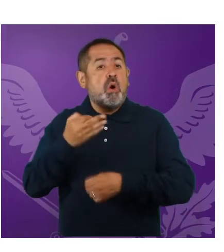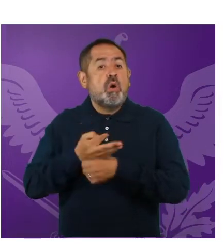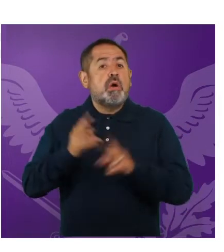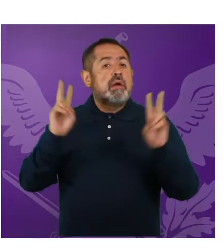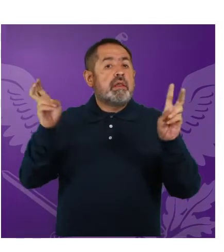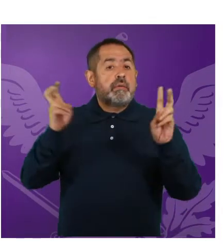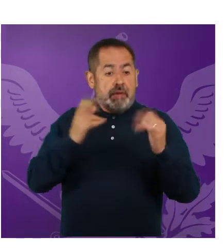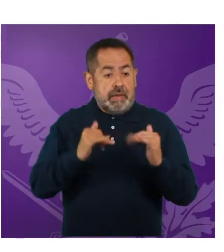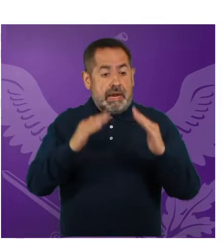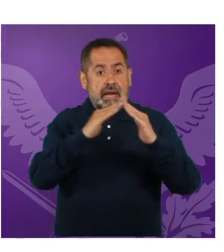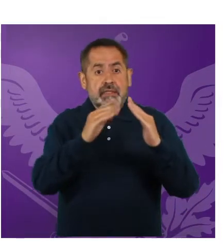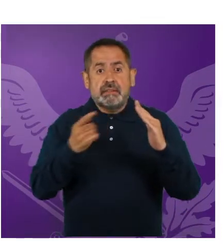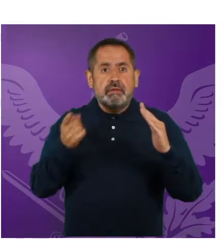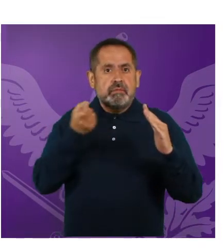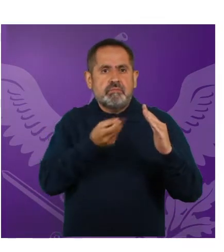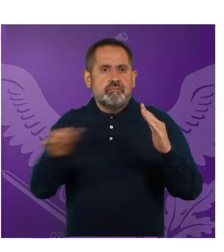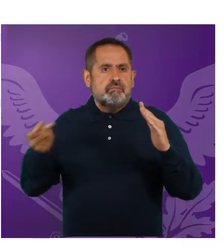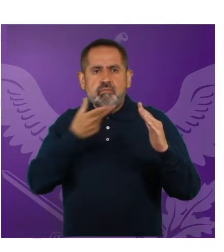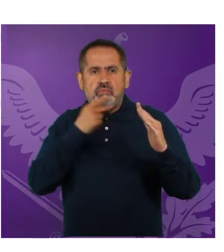hogar.